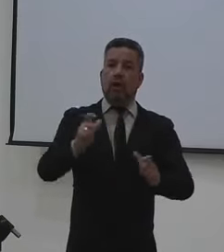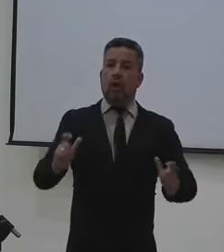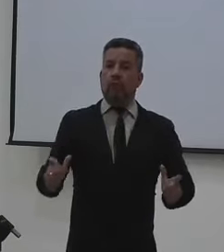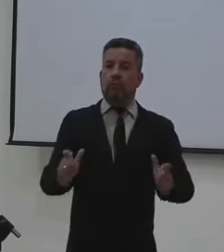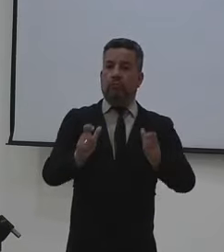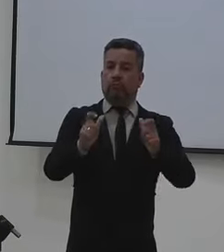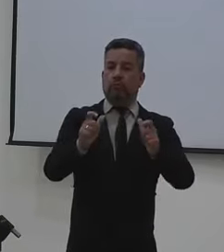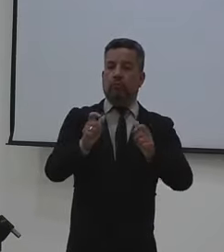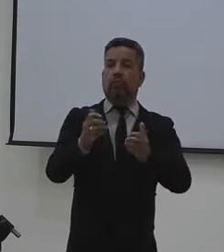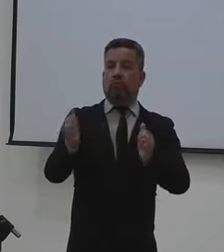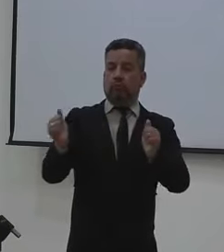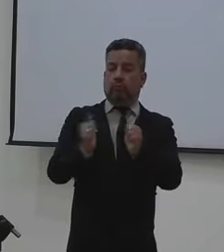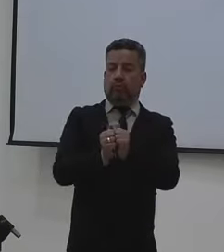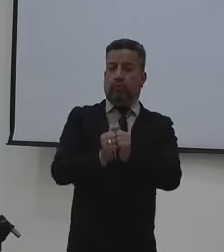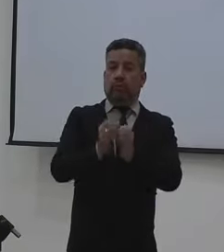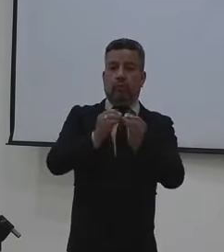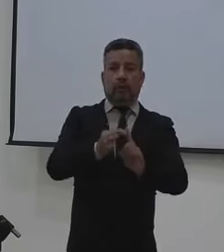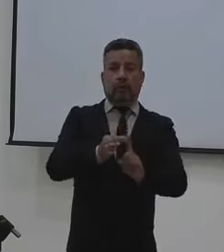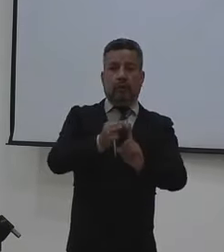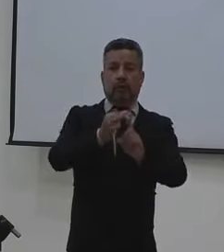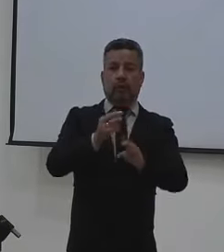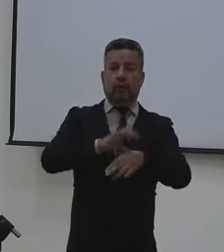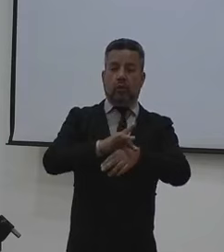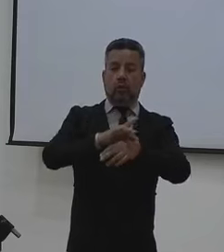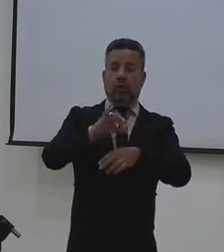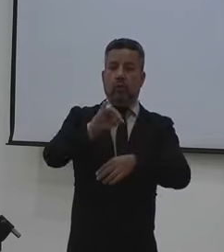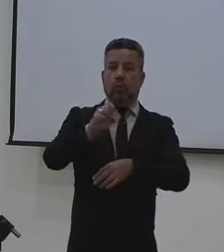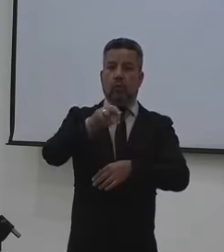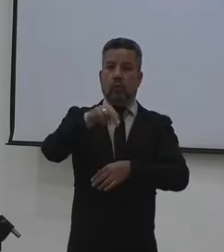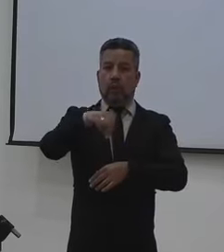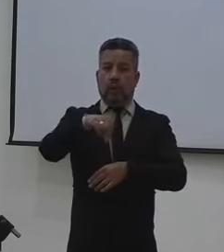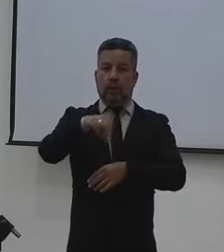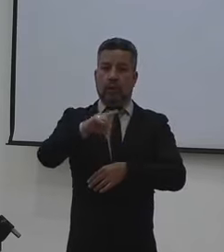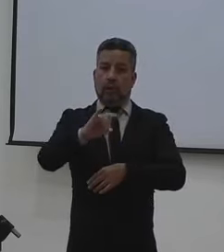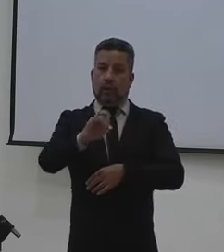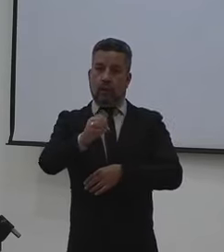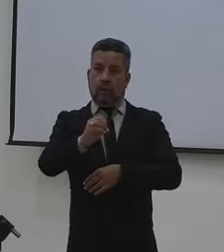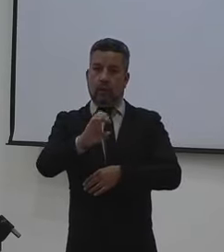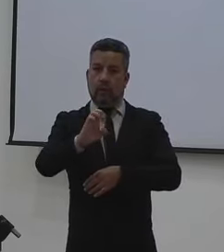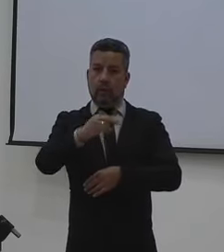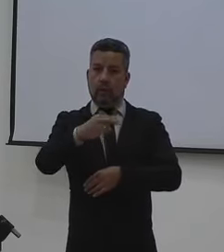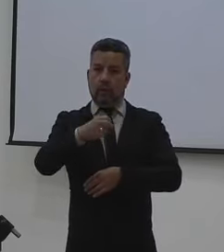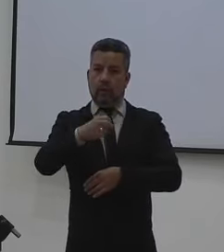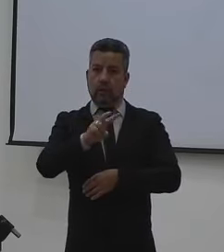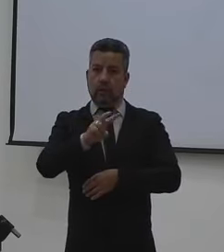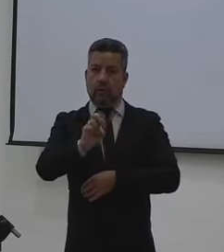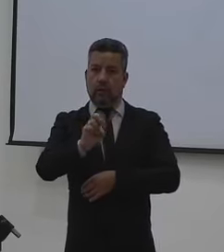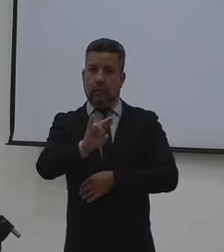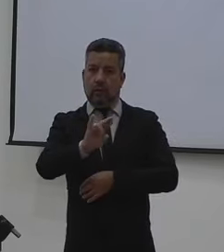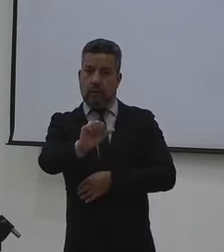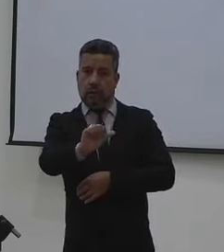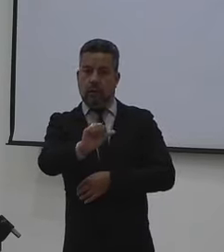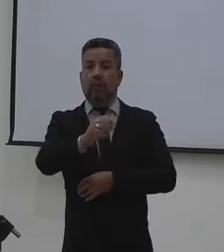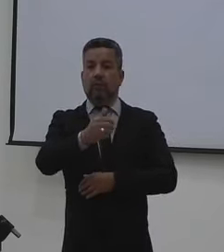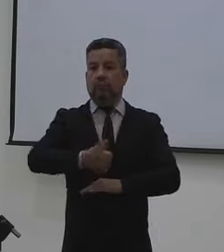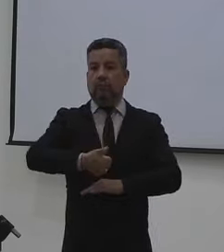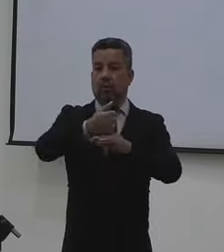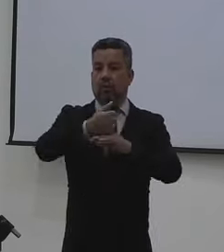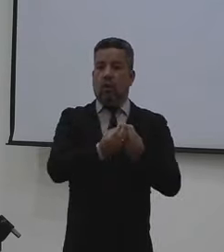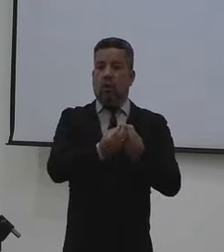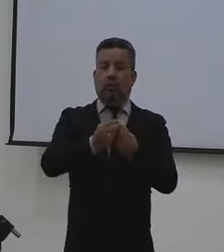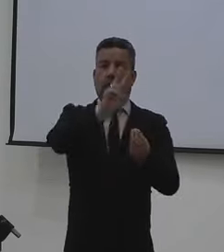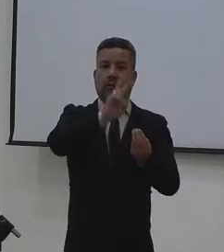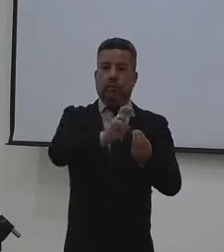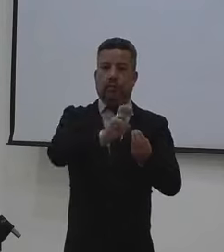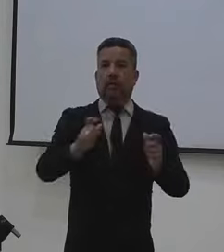congresistas que nos acompañan y de manera muy especial al doctor Juan Diego Echavarría, presidente de la Comisión Séptima de la Cámara de